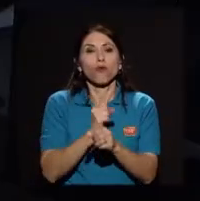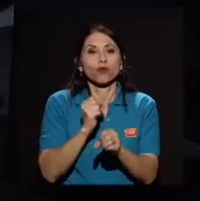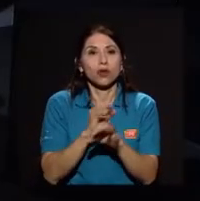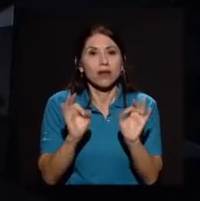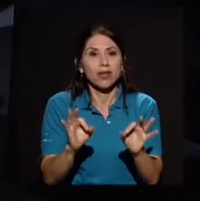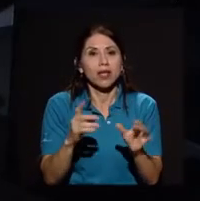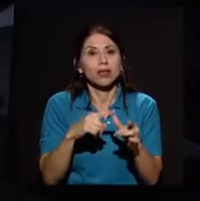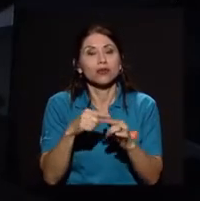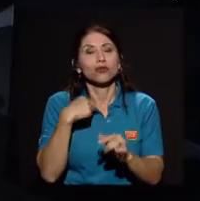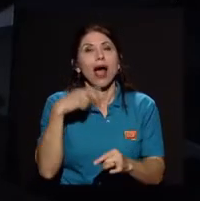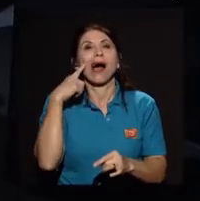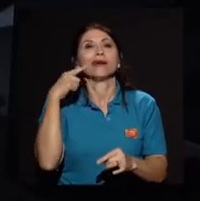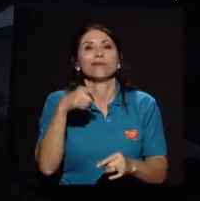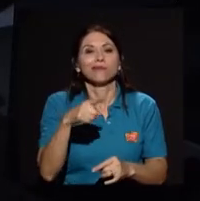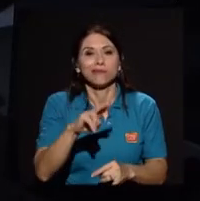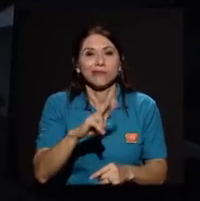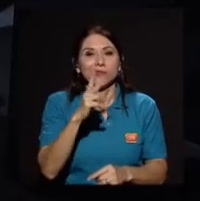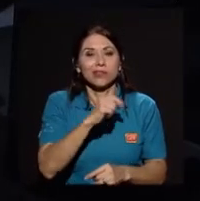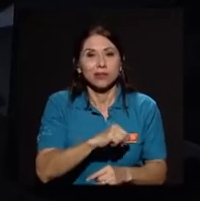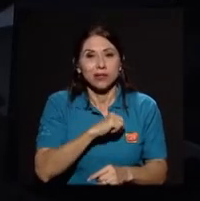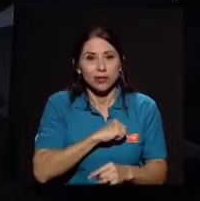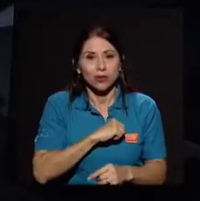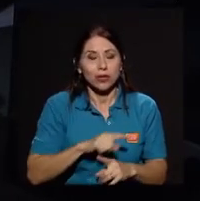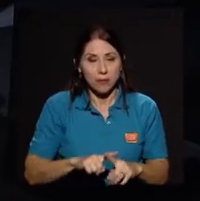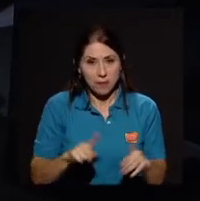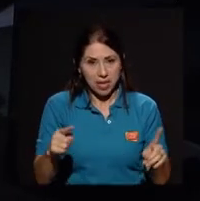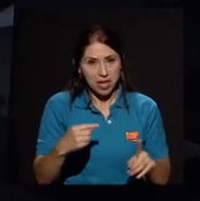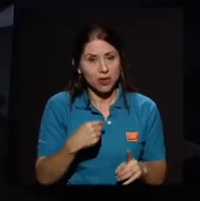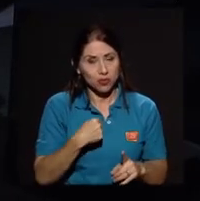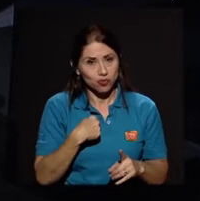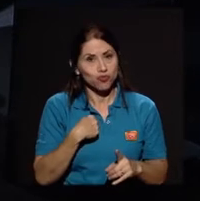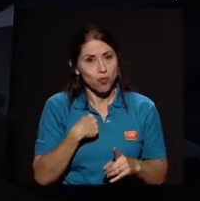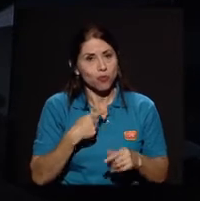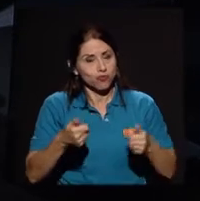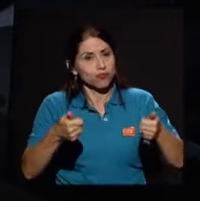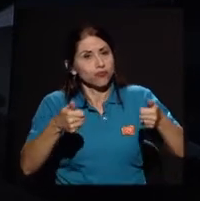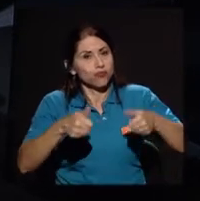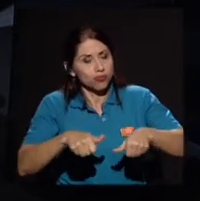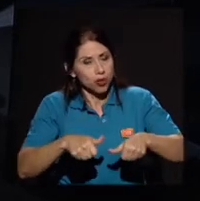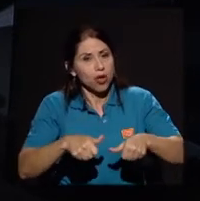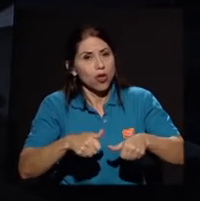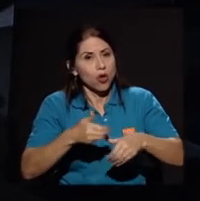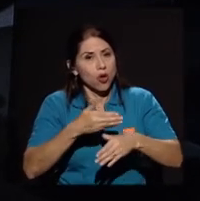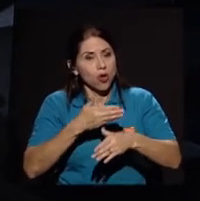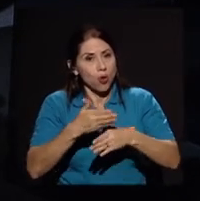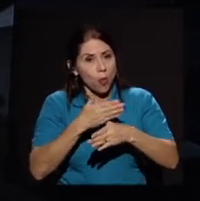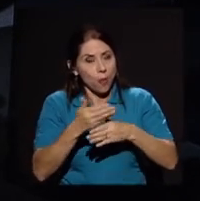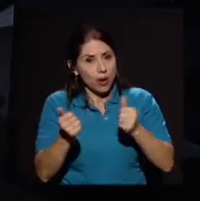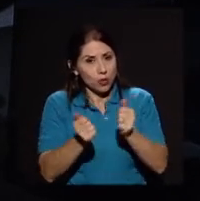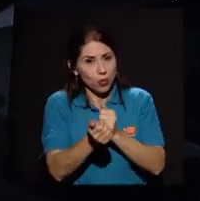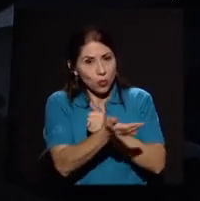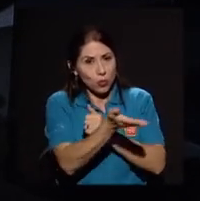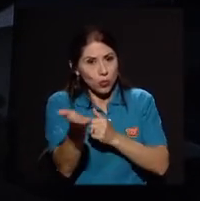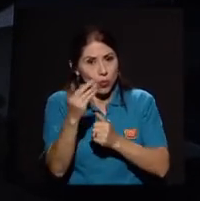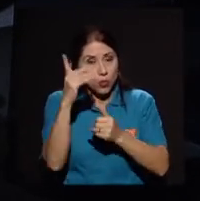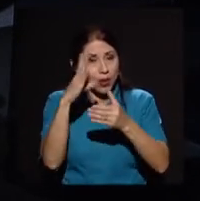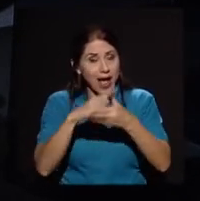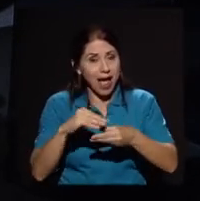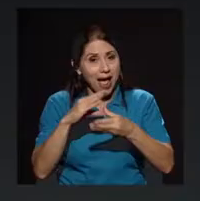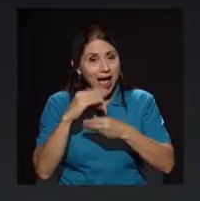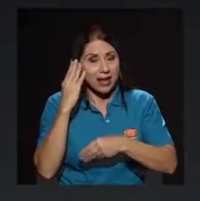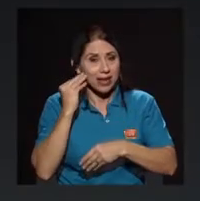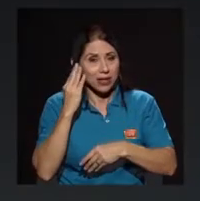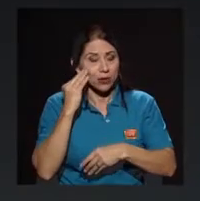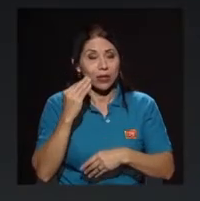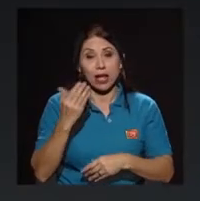Pero, yo les doy a las... comparto con las amigas y amigos del programa una anécdota. Cuando yo llegué,